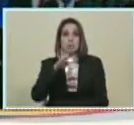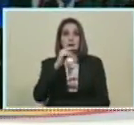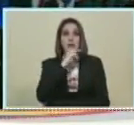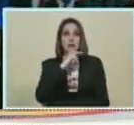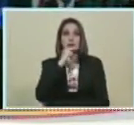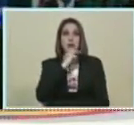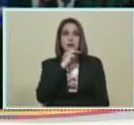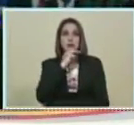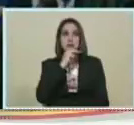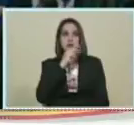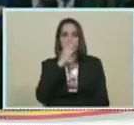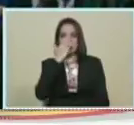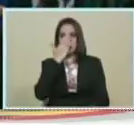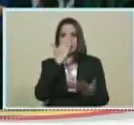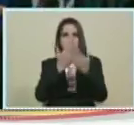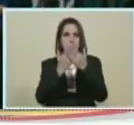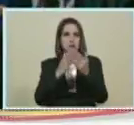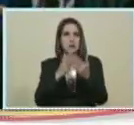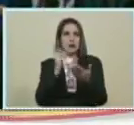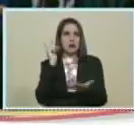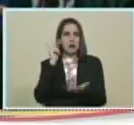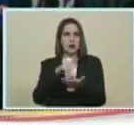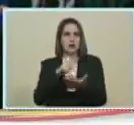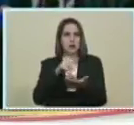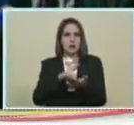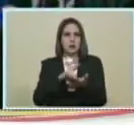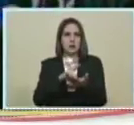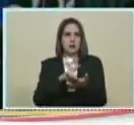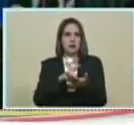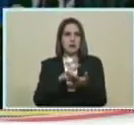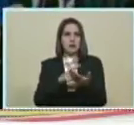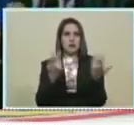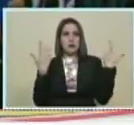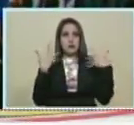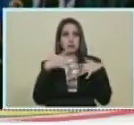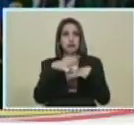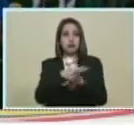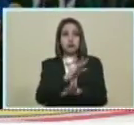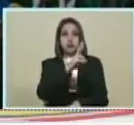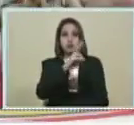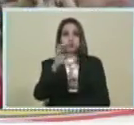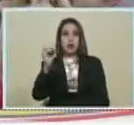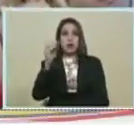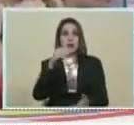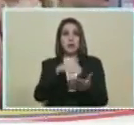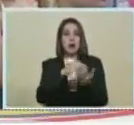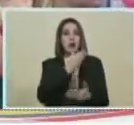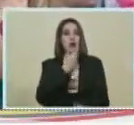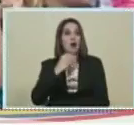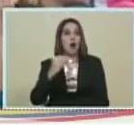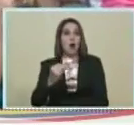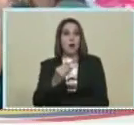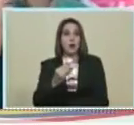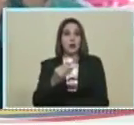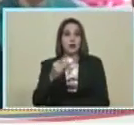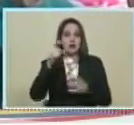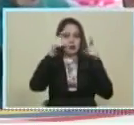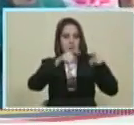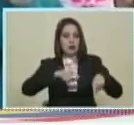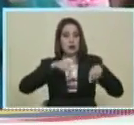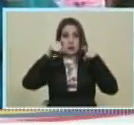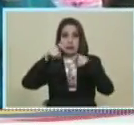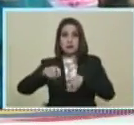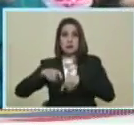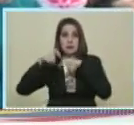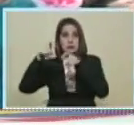Encabezará Los actos Nacionales Para incorporar 20 mil jóvenes Al plan Agricultura